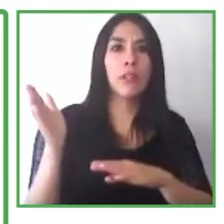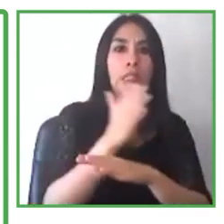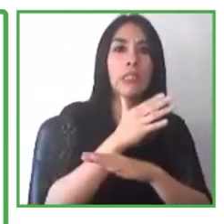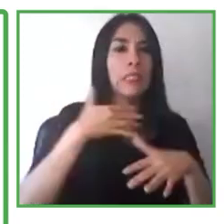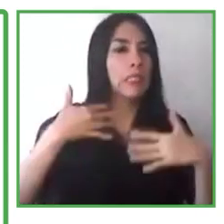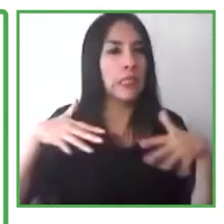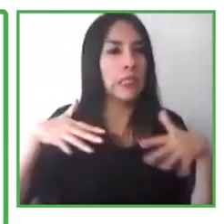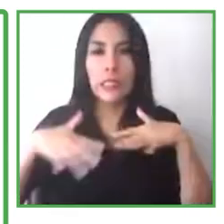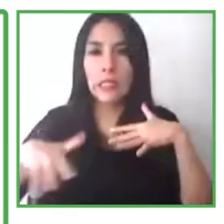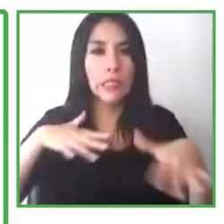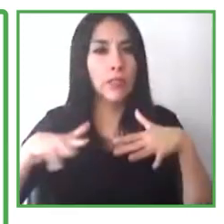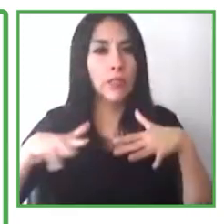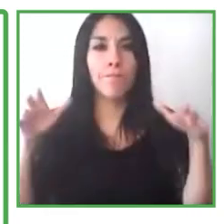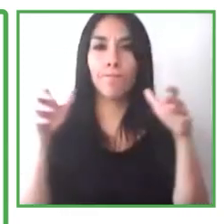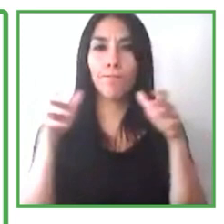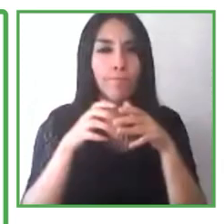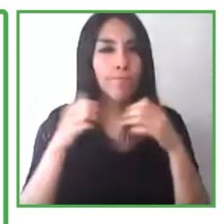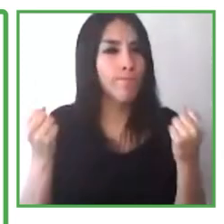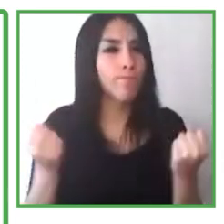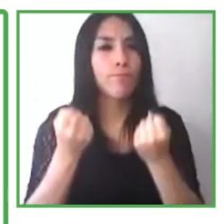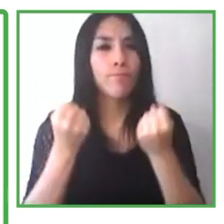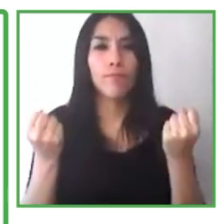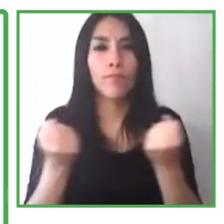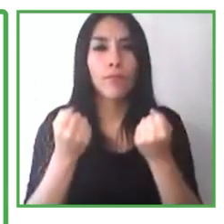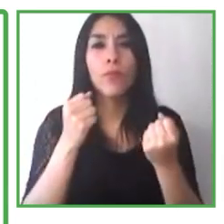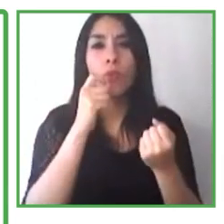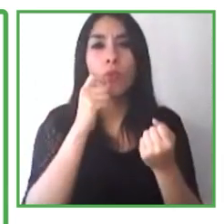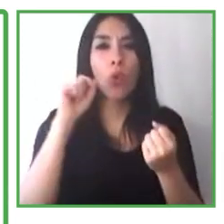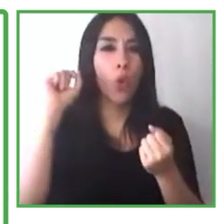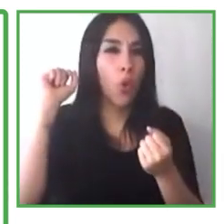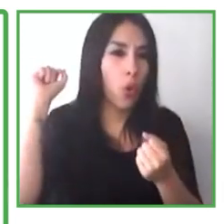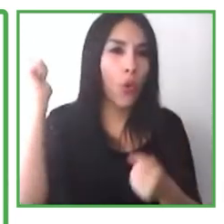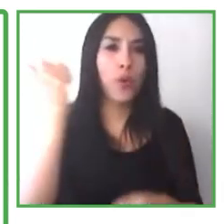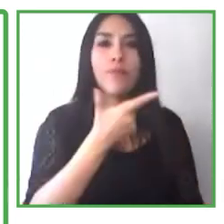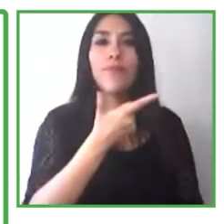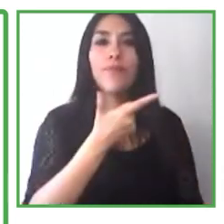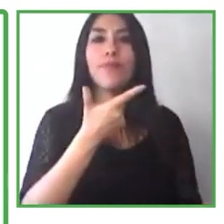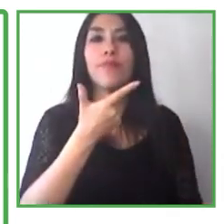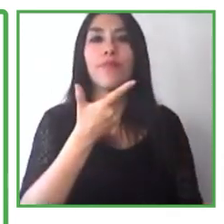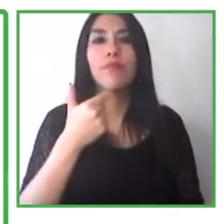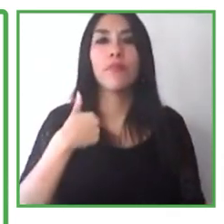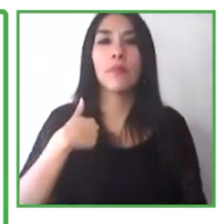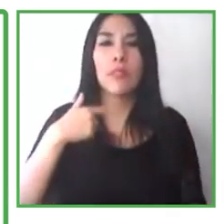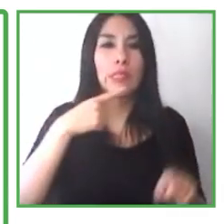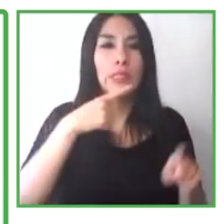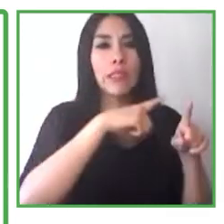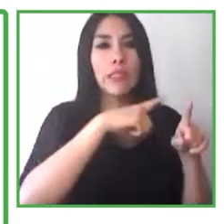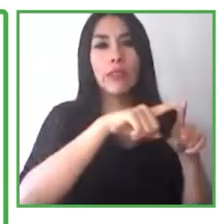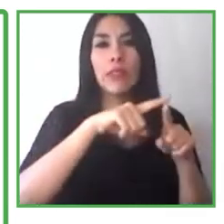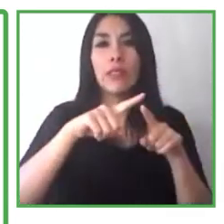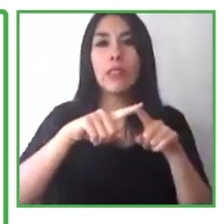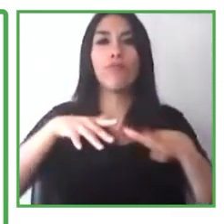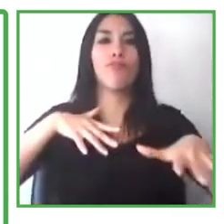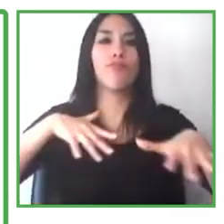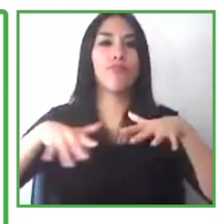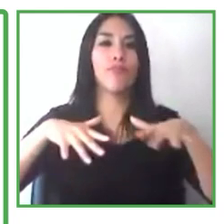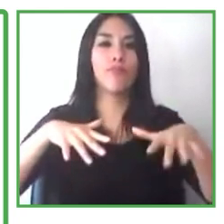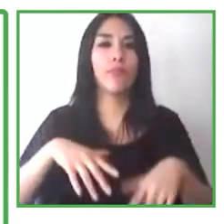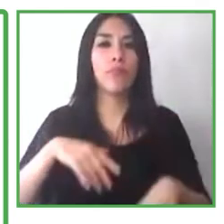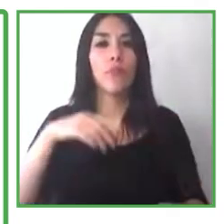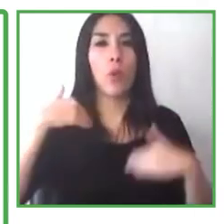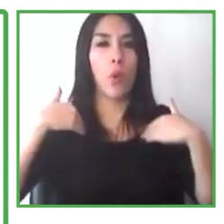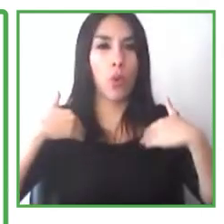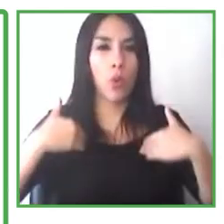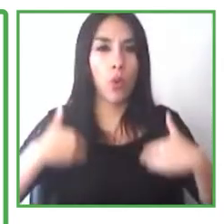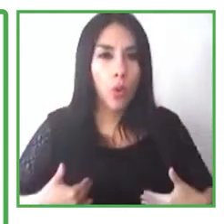reformado de ejecutivos de distintas organizaciones de recursos humanos, del área médica,